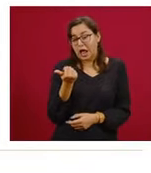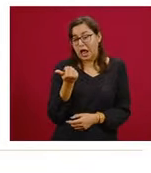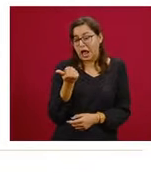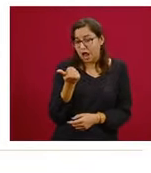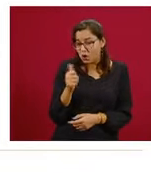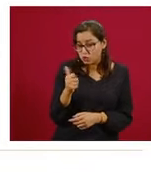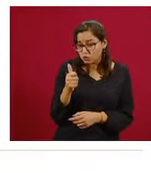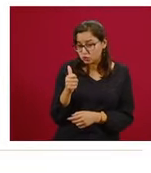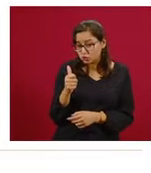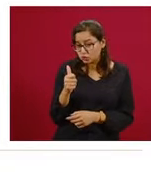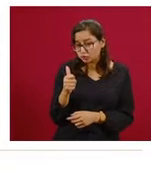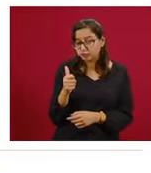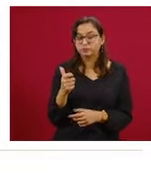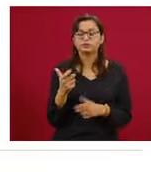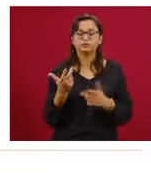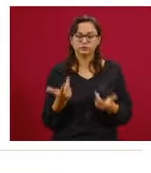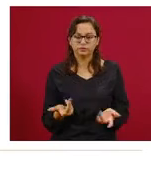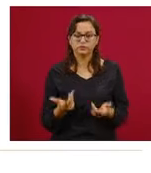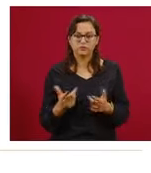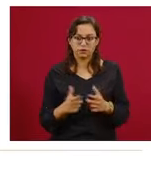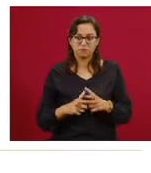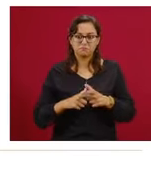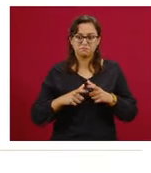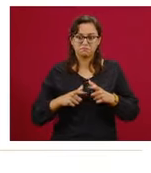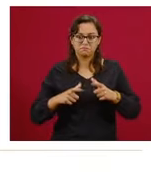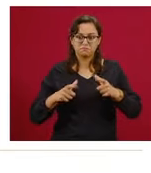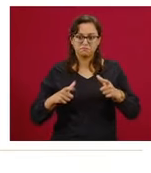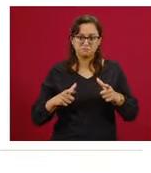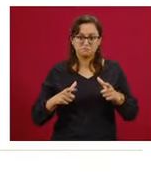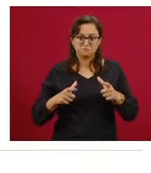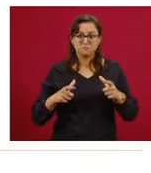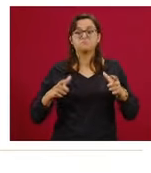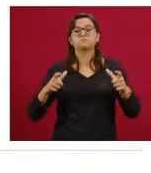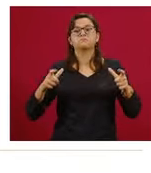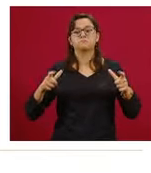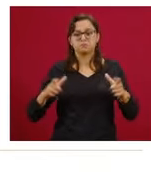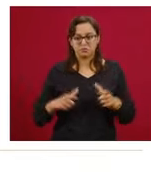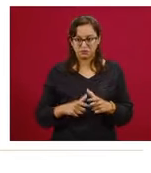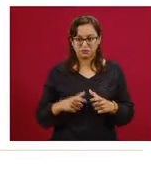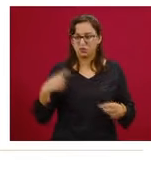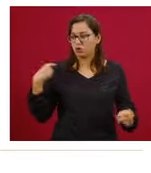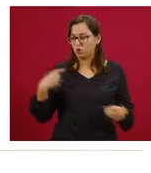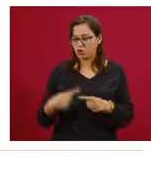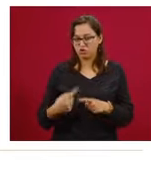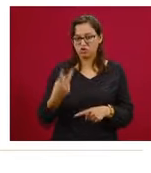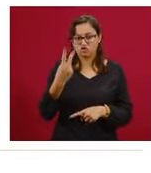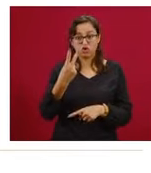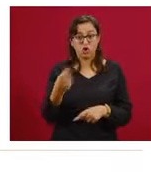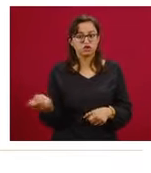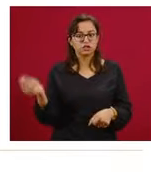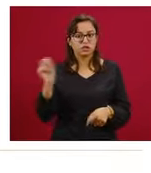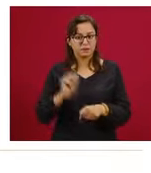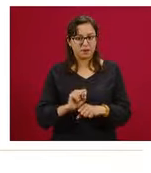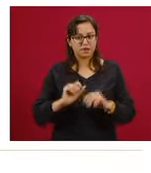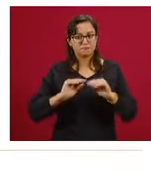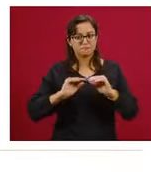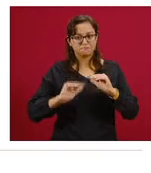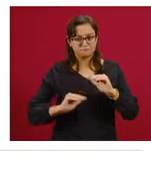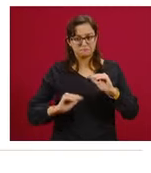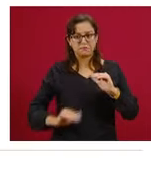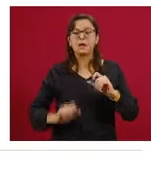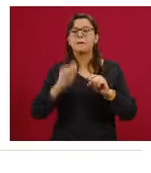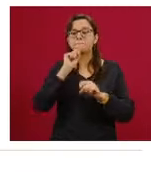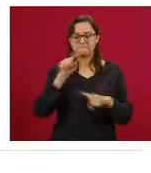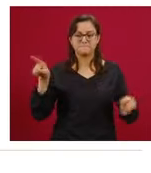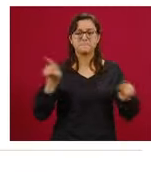regreso en donde empezó a aumentar, pero posteriormente lleva ya dos semanas de disminución, pasa a semáforo